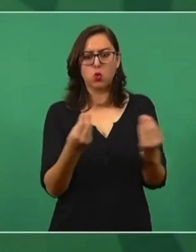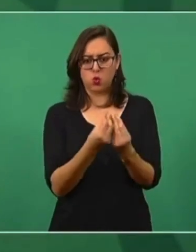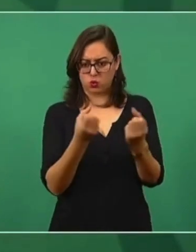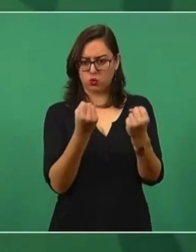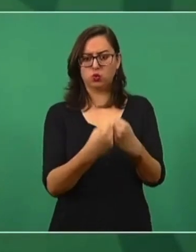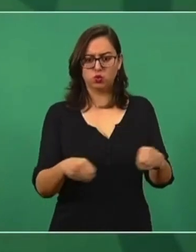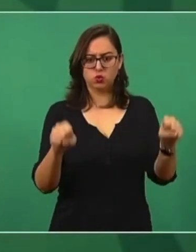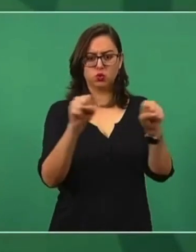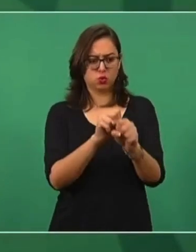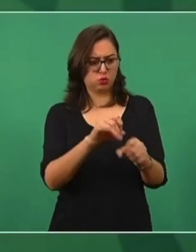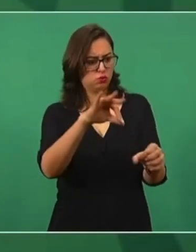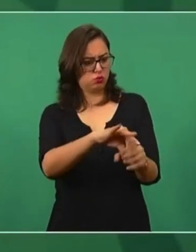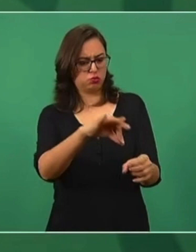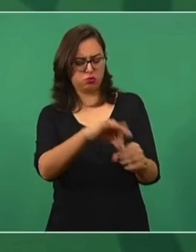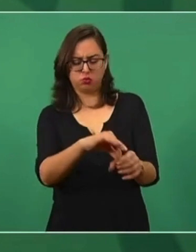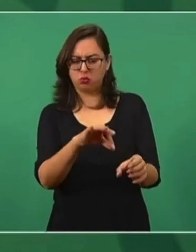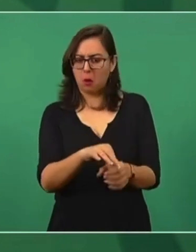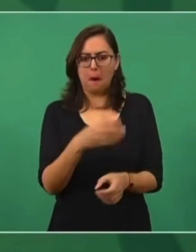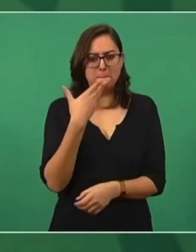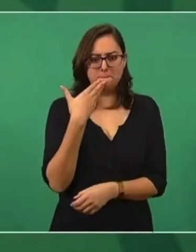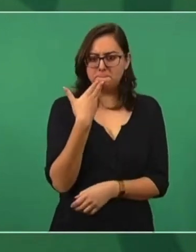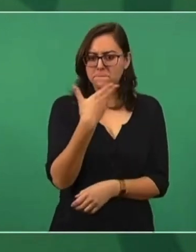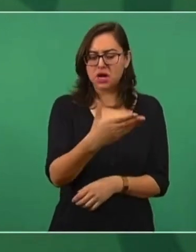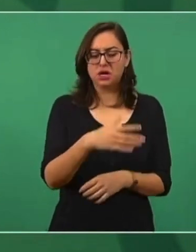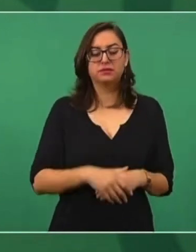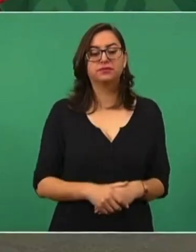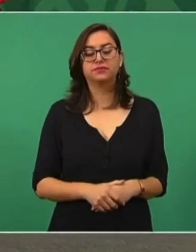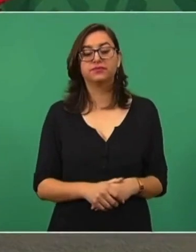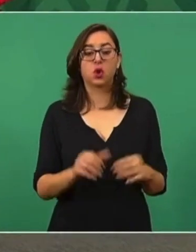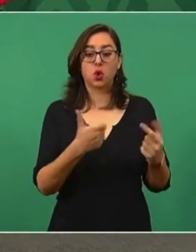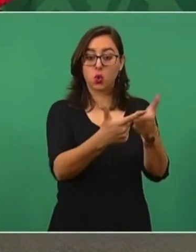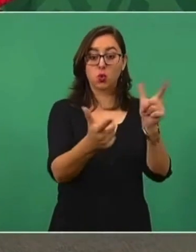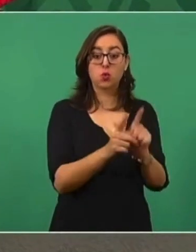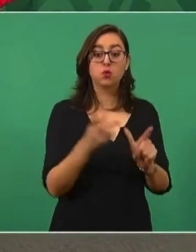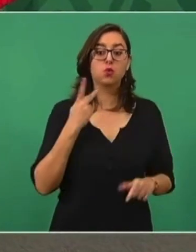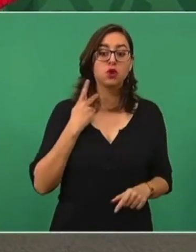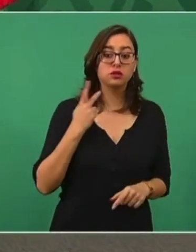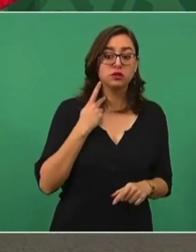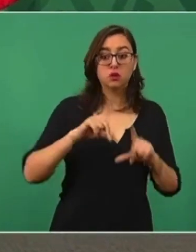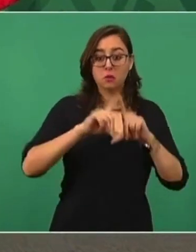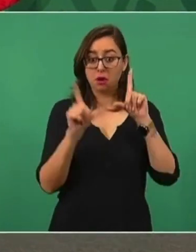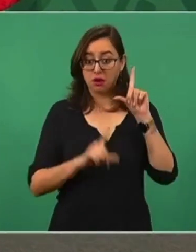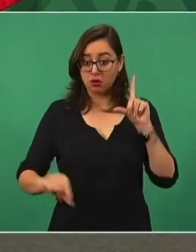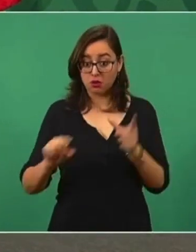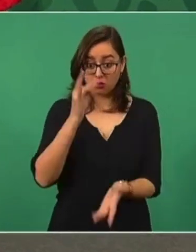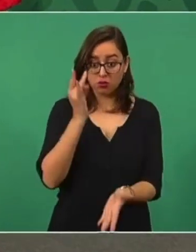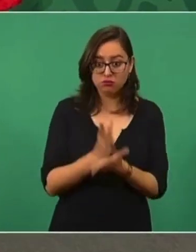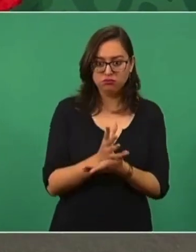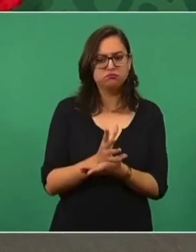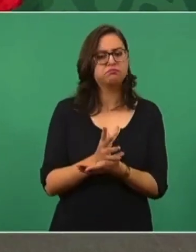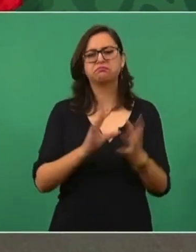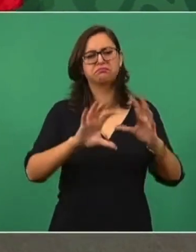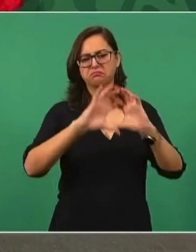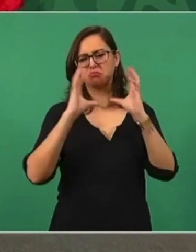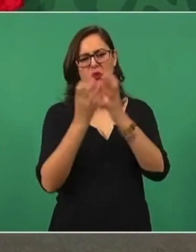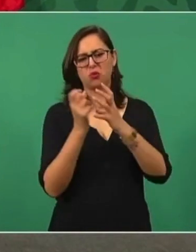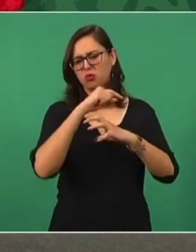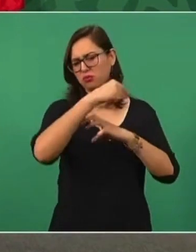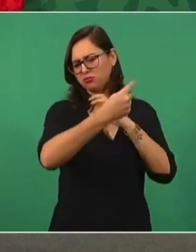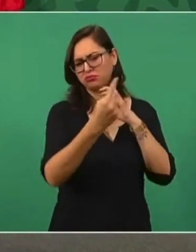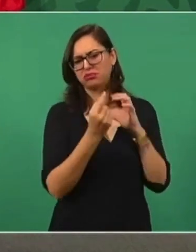de asociarse, lo hacen no sólo los partidos en México, en todo el mundo, se agrupan